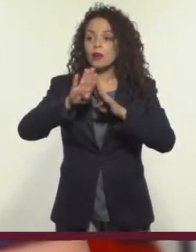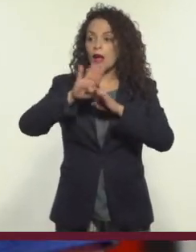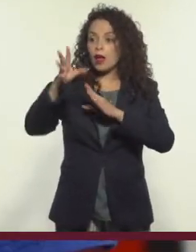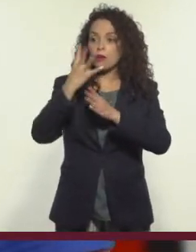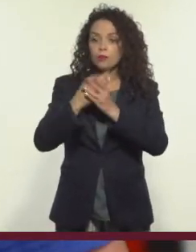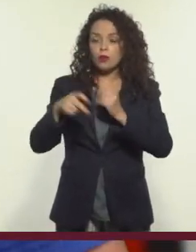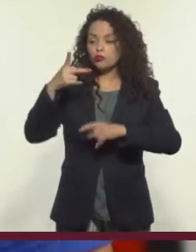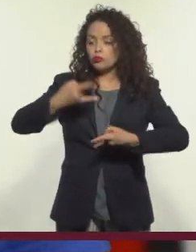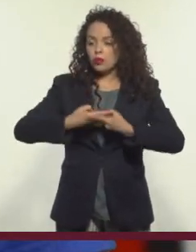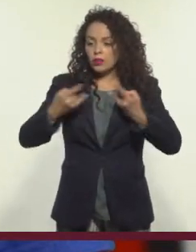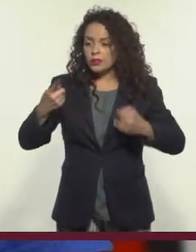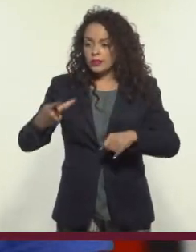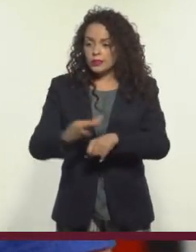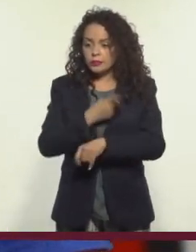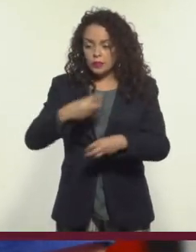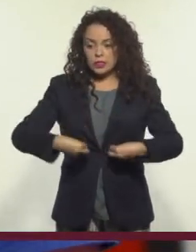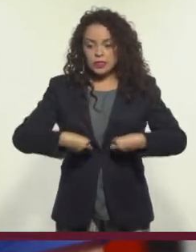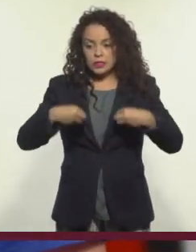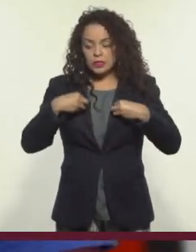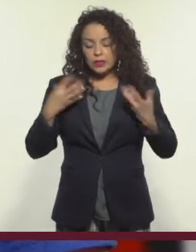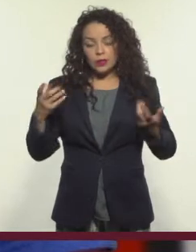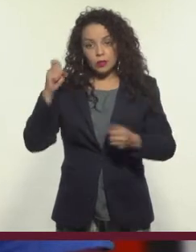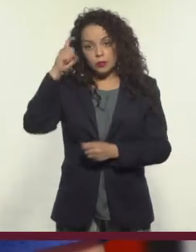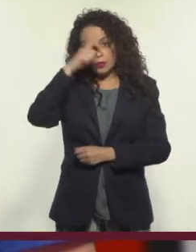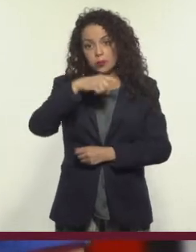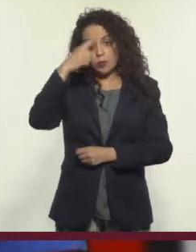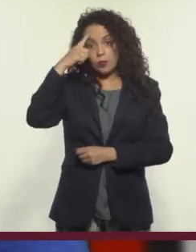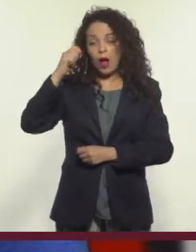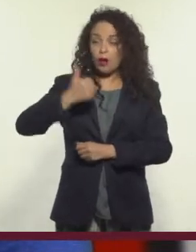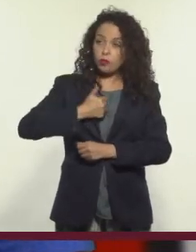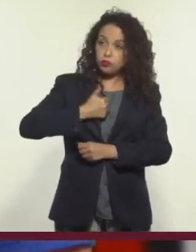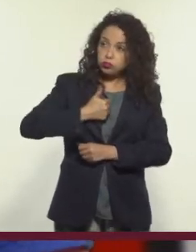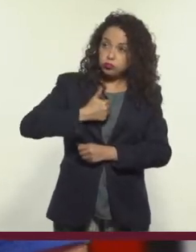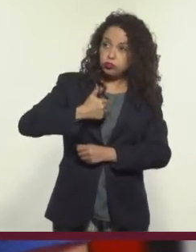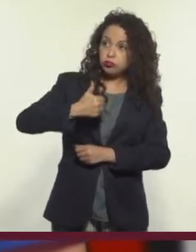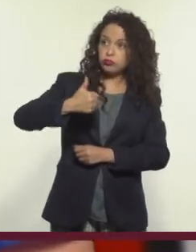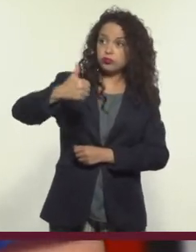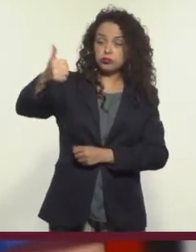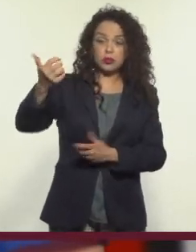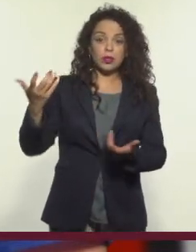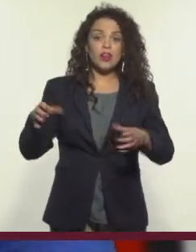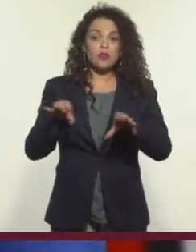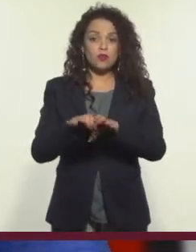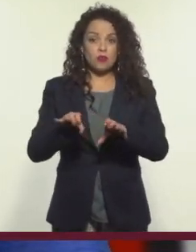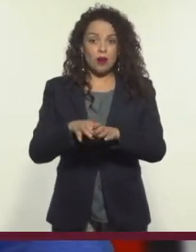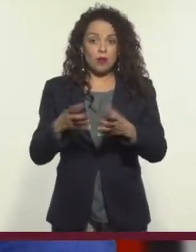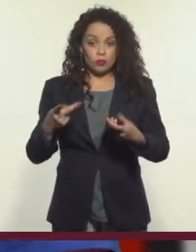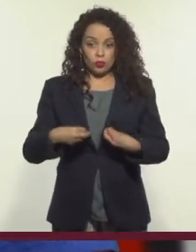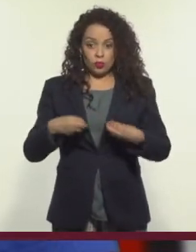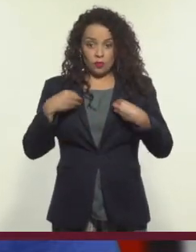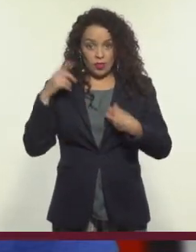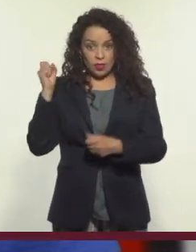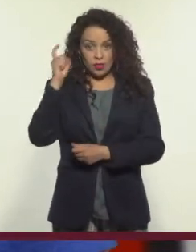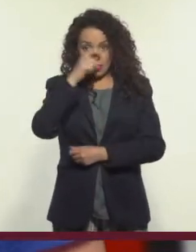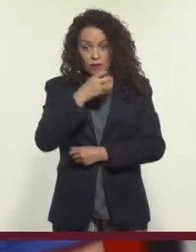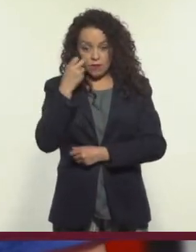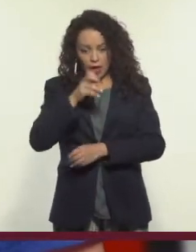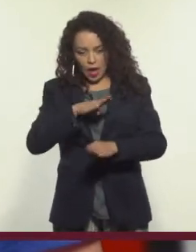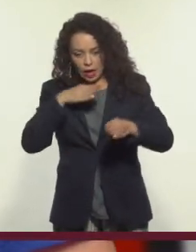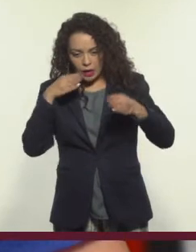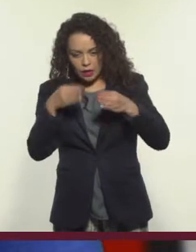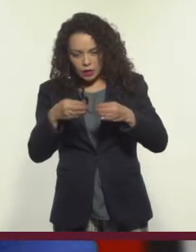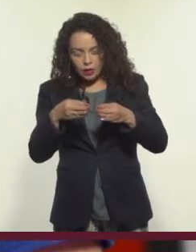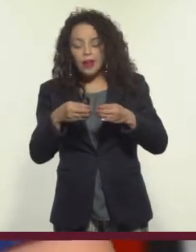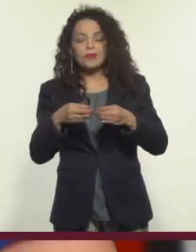con todo lo que han pasado y vivido en su travesía, desde sus países de origen y cómo lo han pasado, el enfoque sobre estas